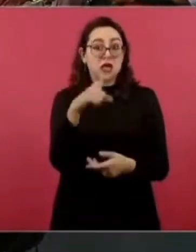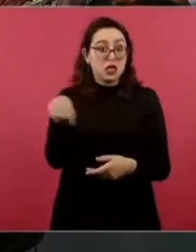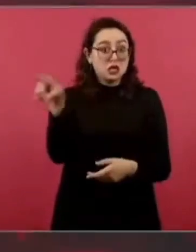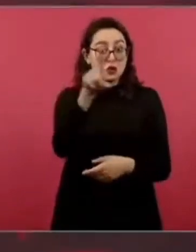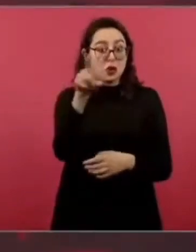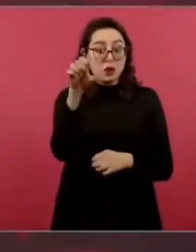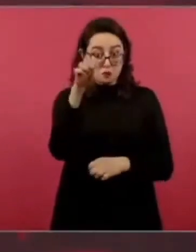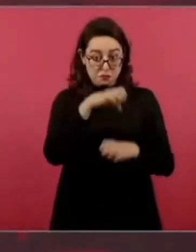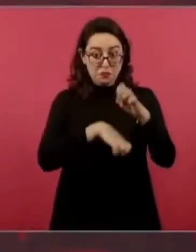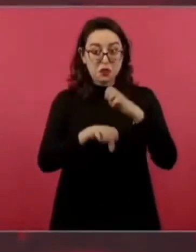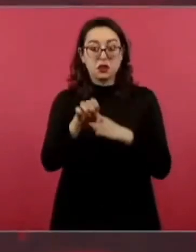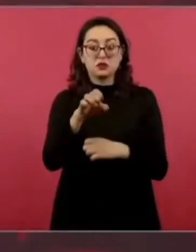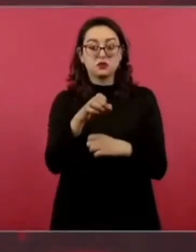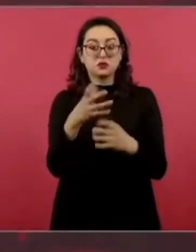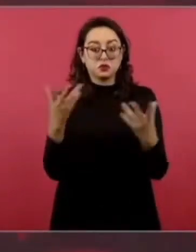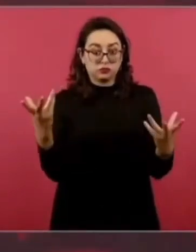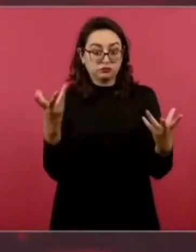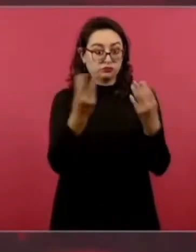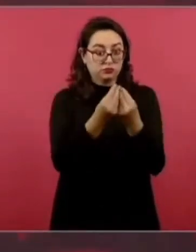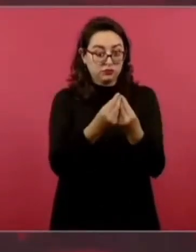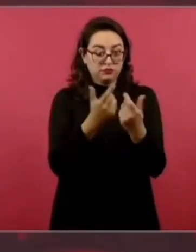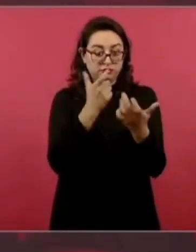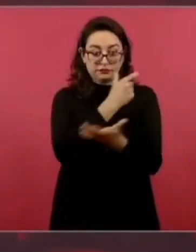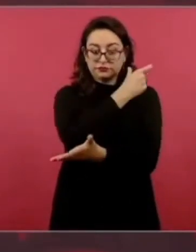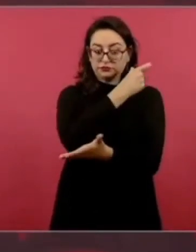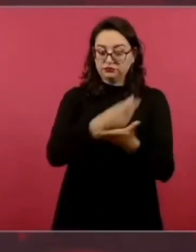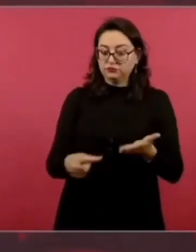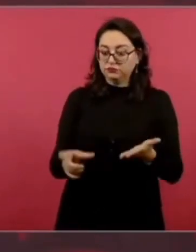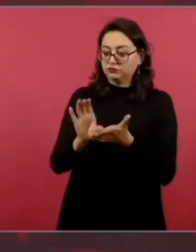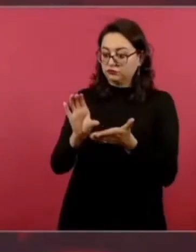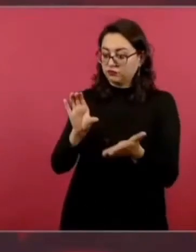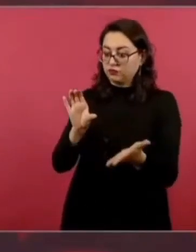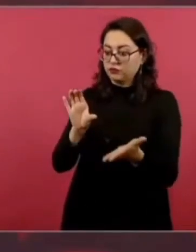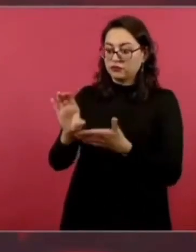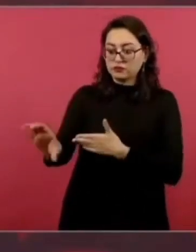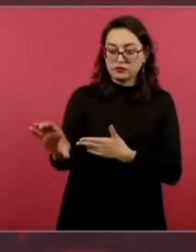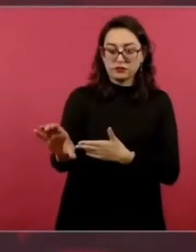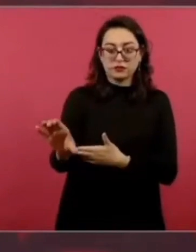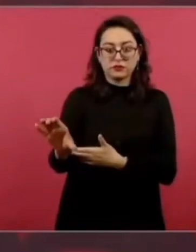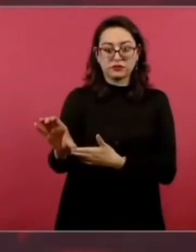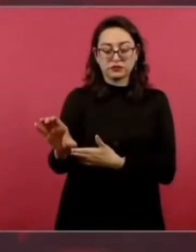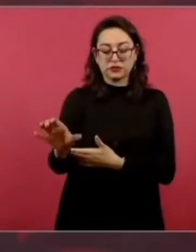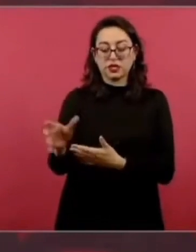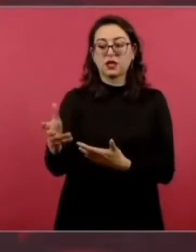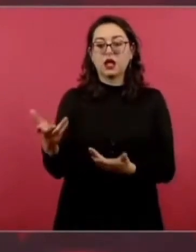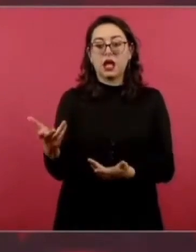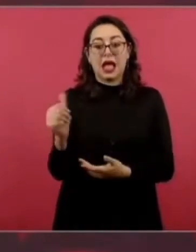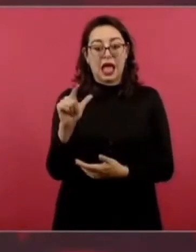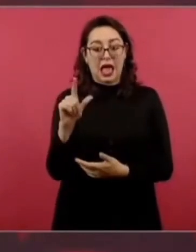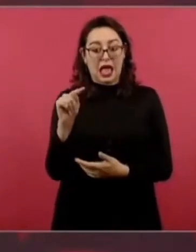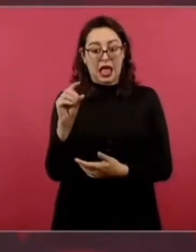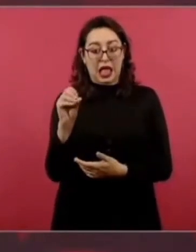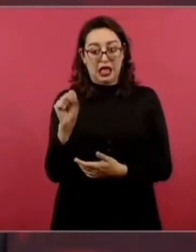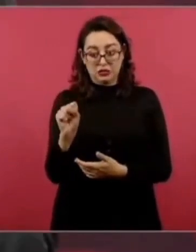quedarse con altos hornos. como nos debe a nosotros